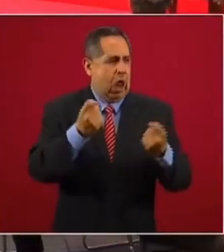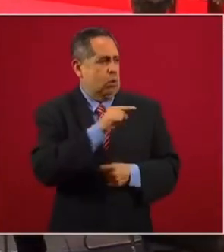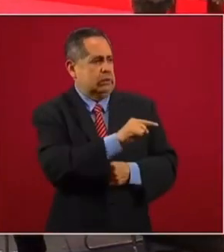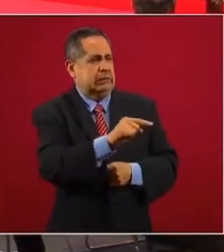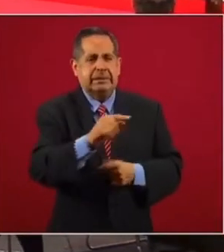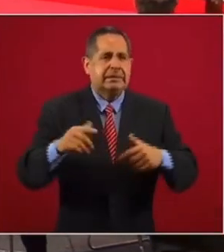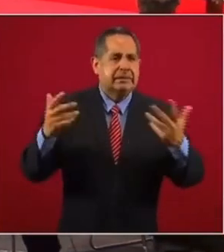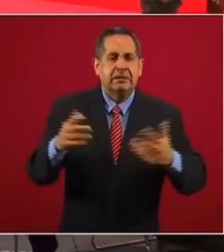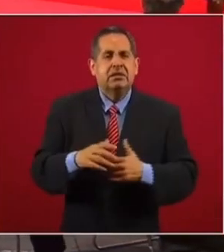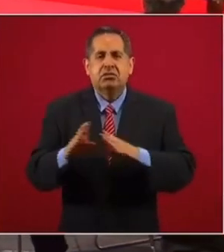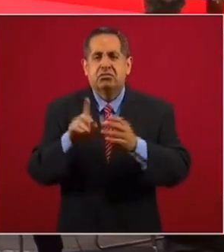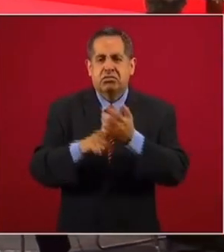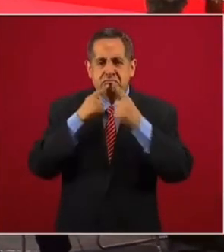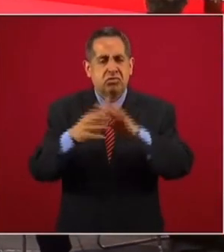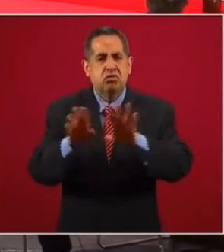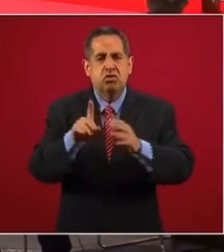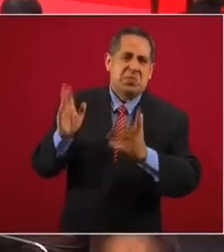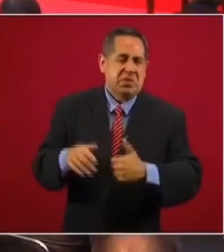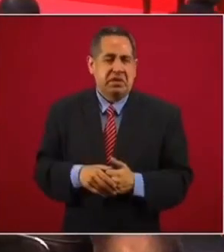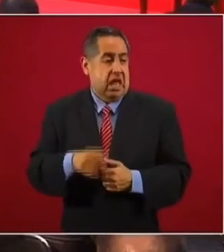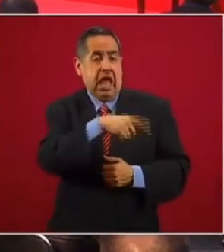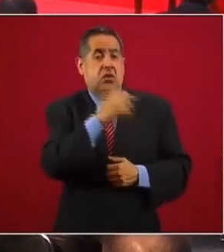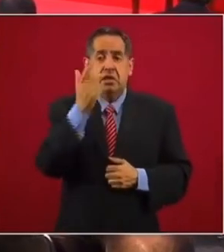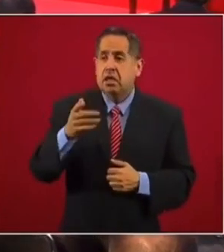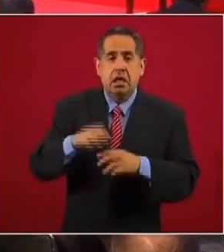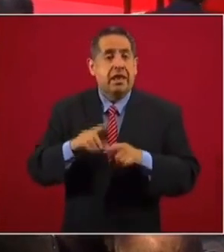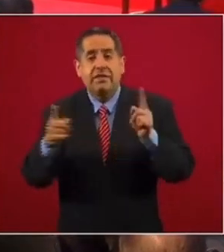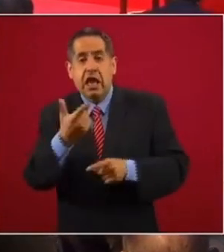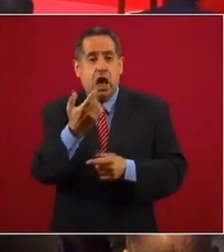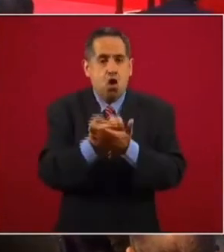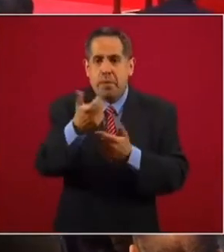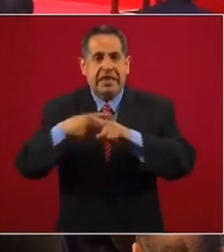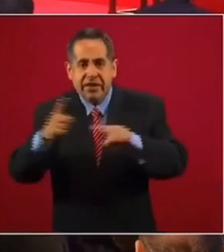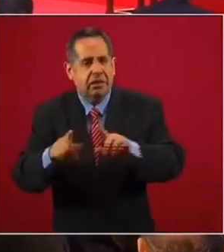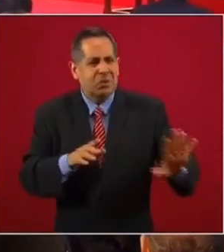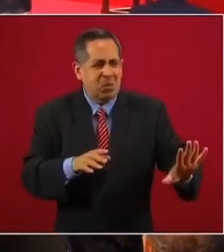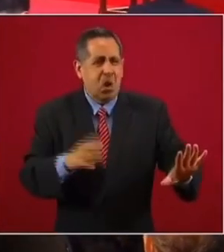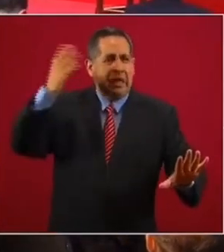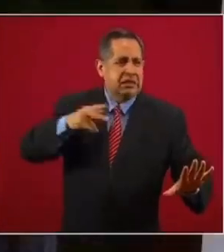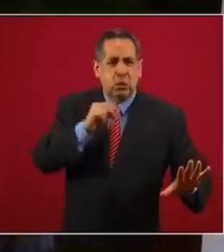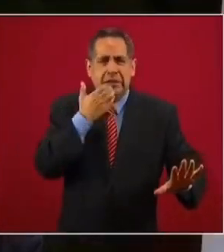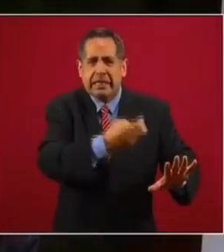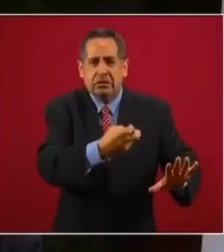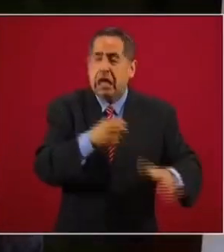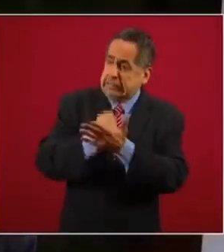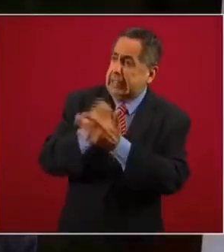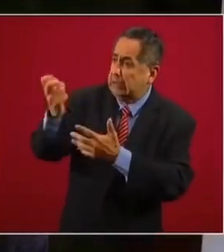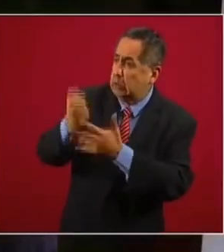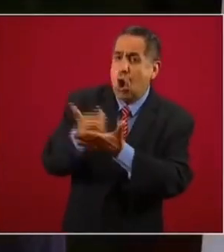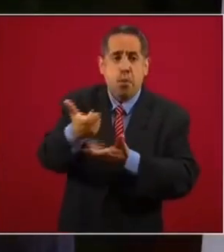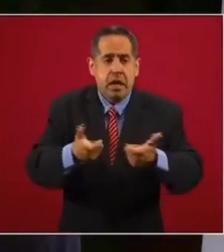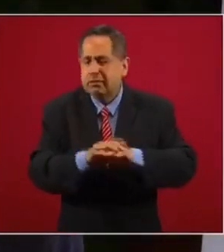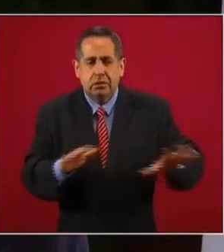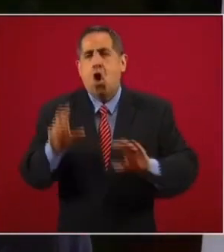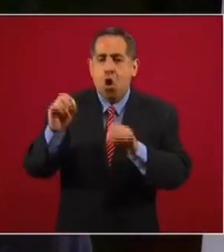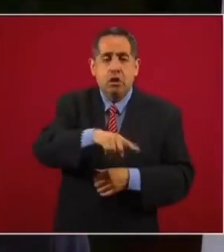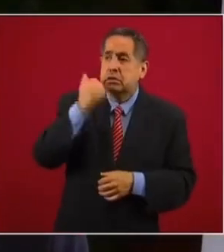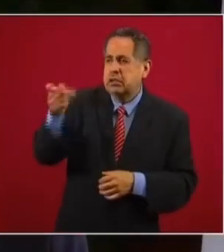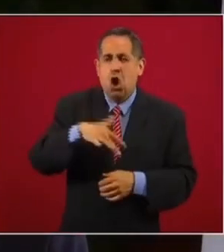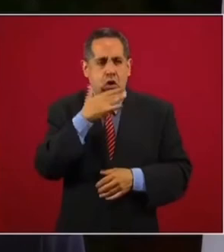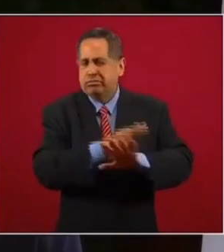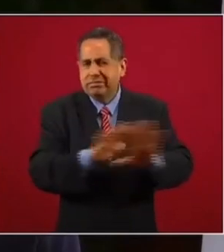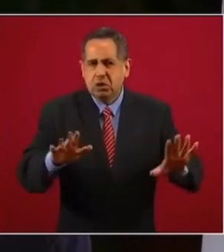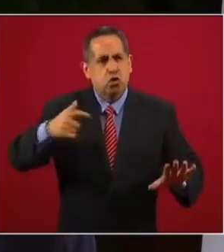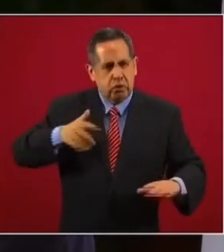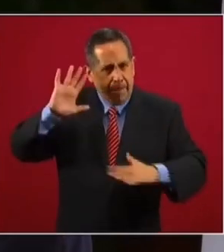piden que se gobierne en sentido distinto, apliquemos recetas económicas contra las que hemos luchado o que seamos tolerantes con la corrupción que nos